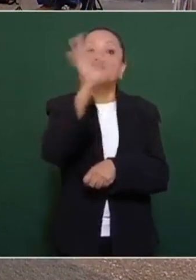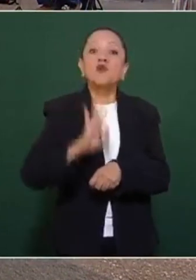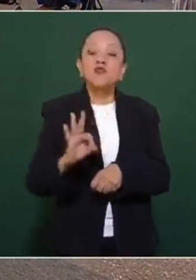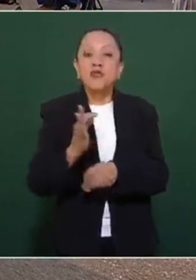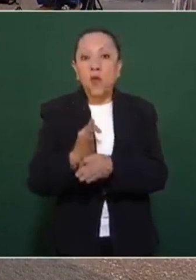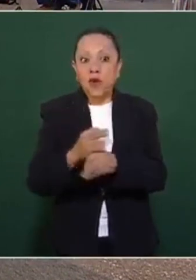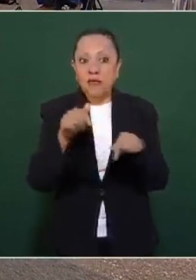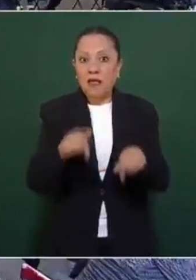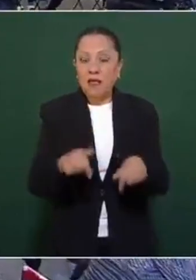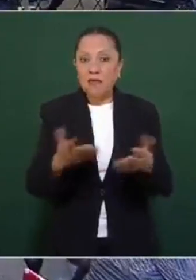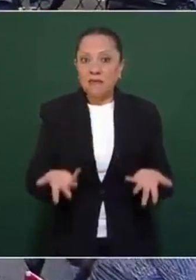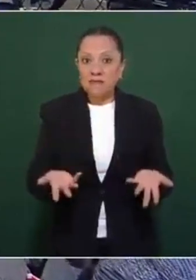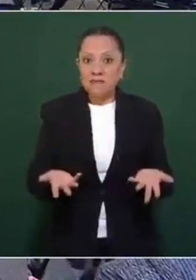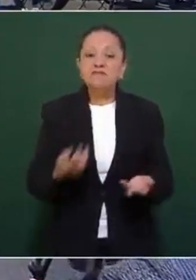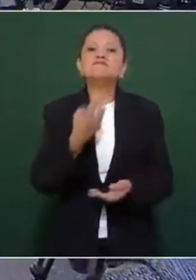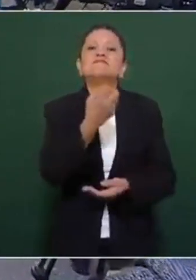estaría